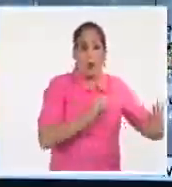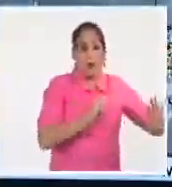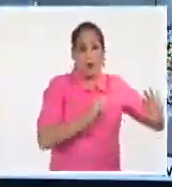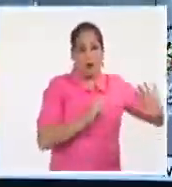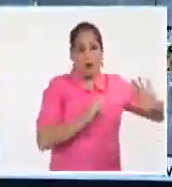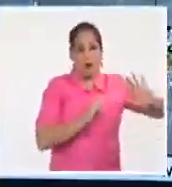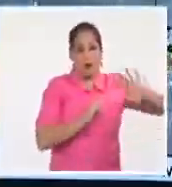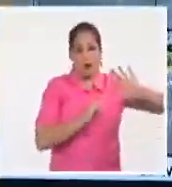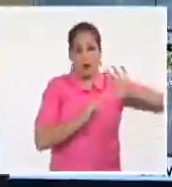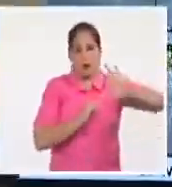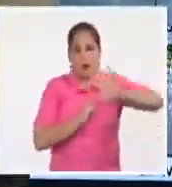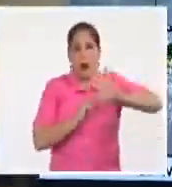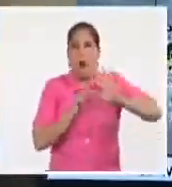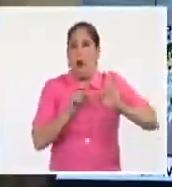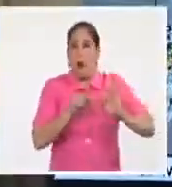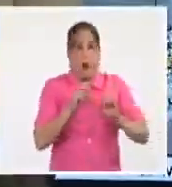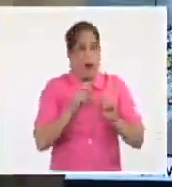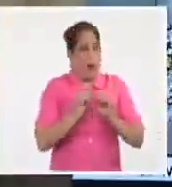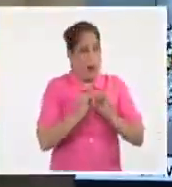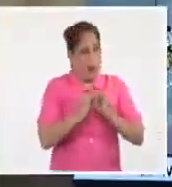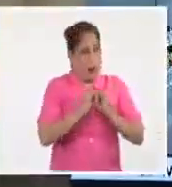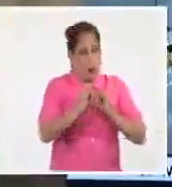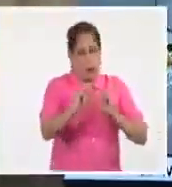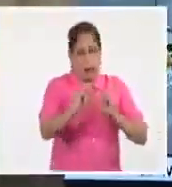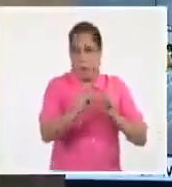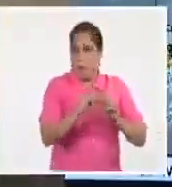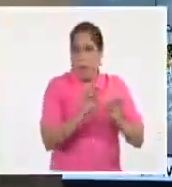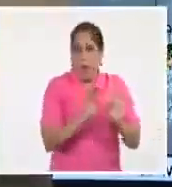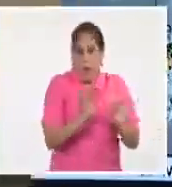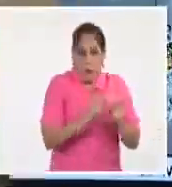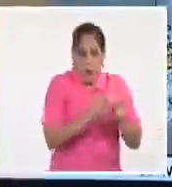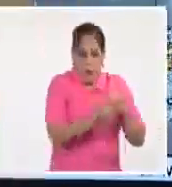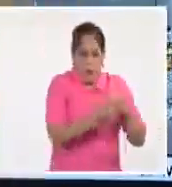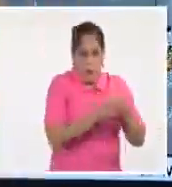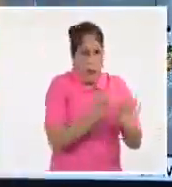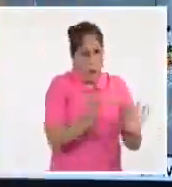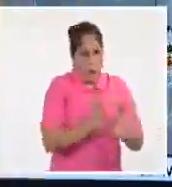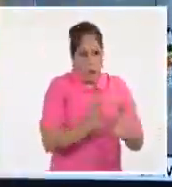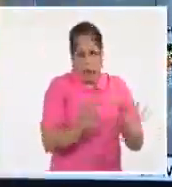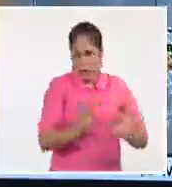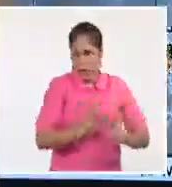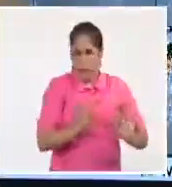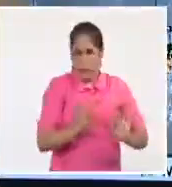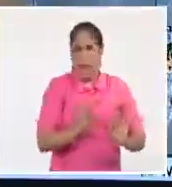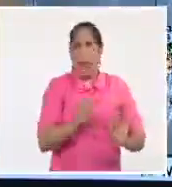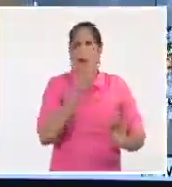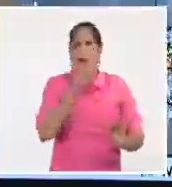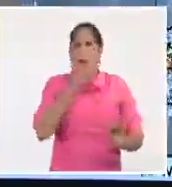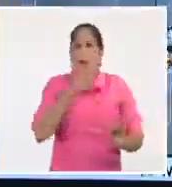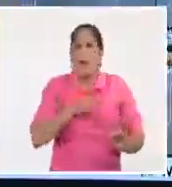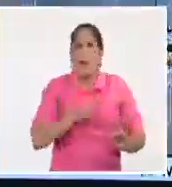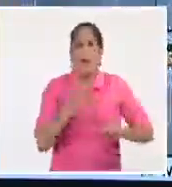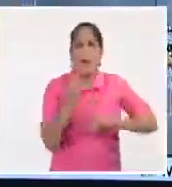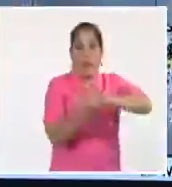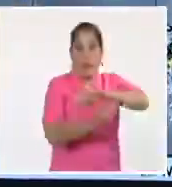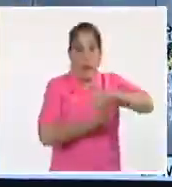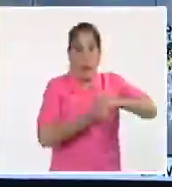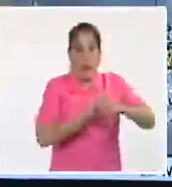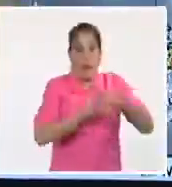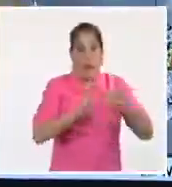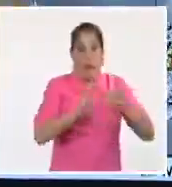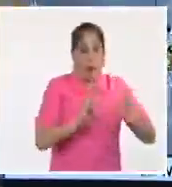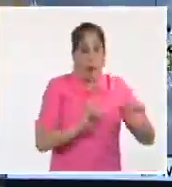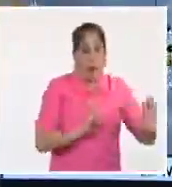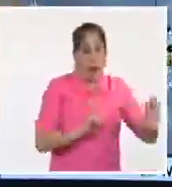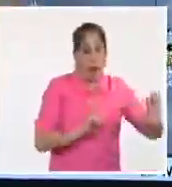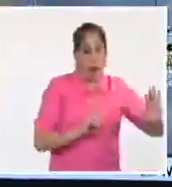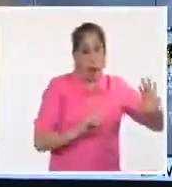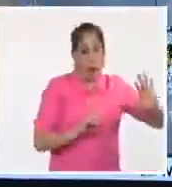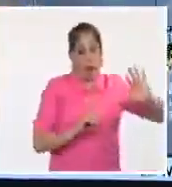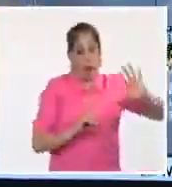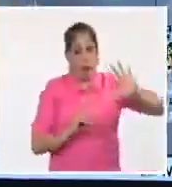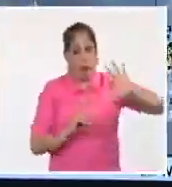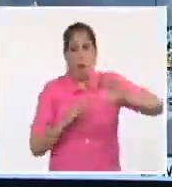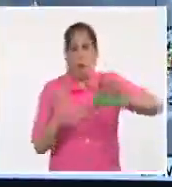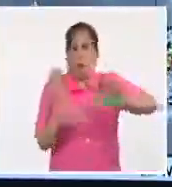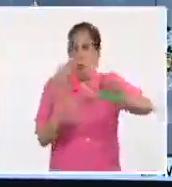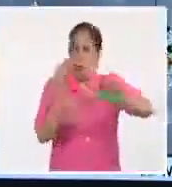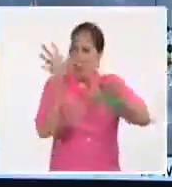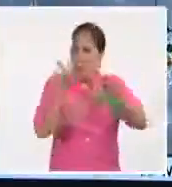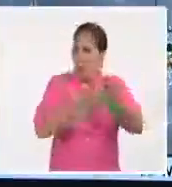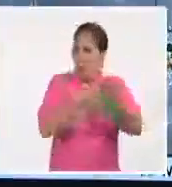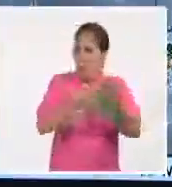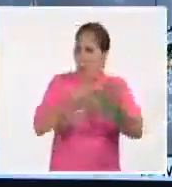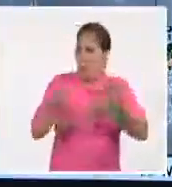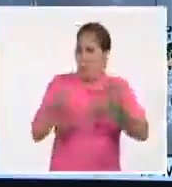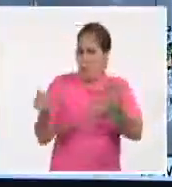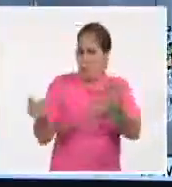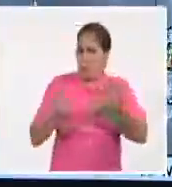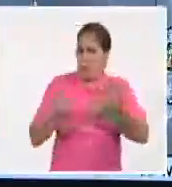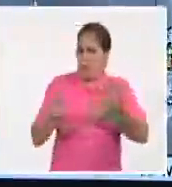que ahora está muy lejos de territorio nacional y pudiera cambiar su trayectoria en el avance. Los modelos realmente han